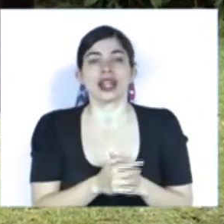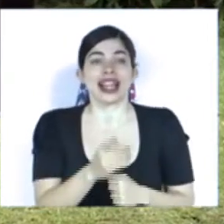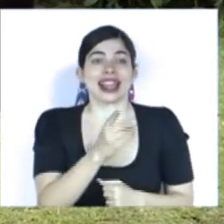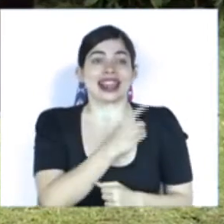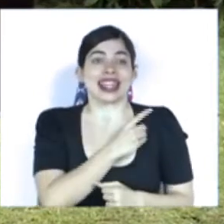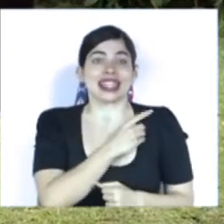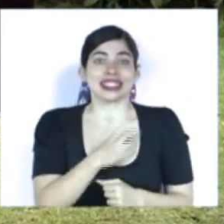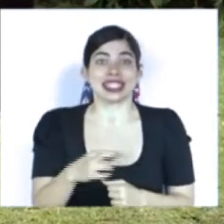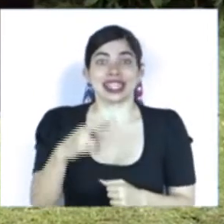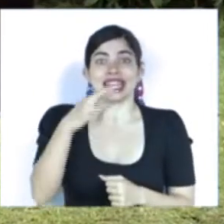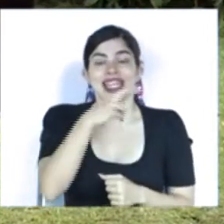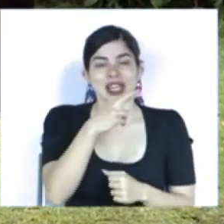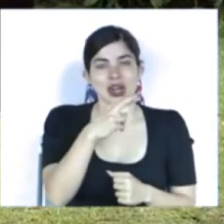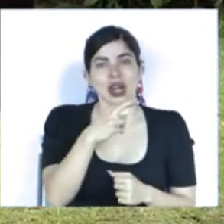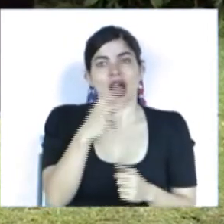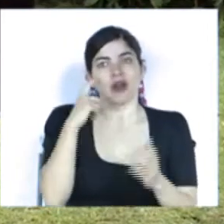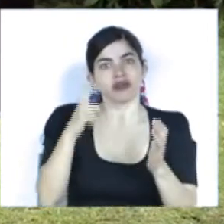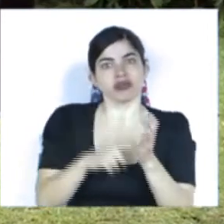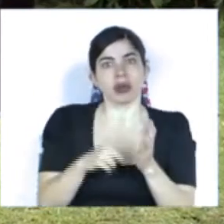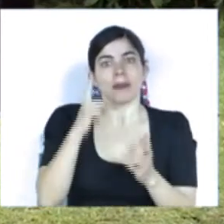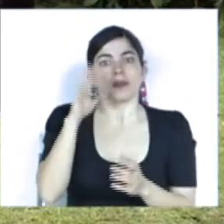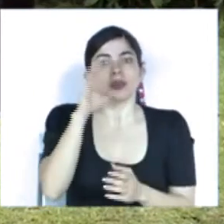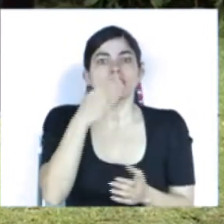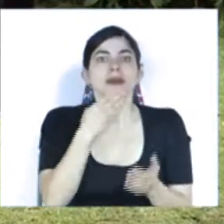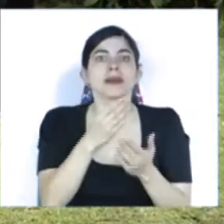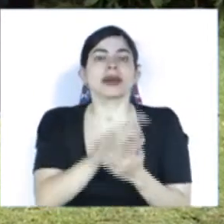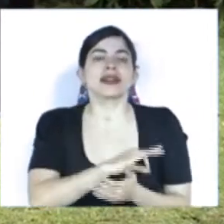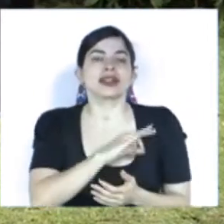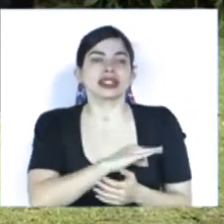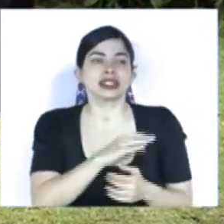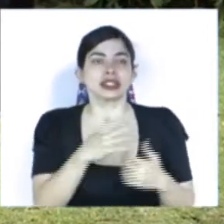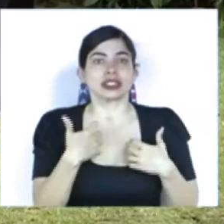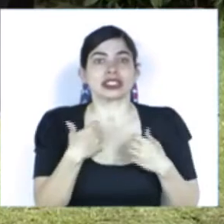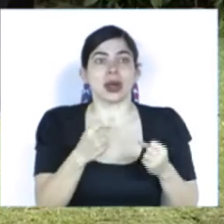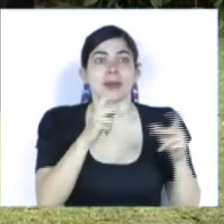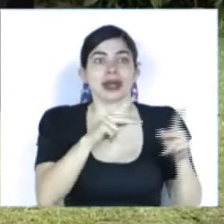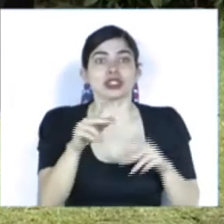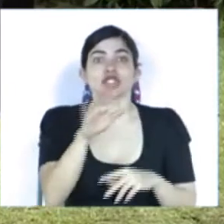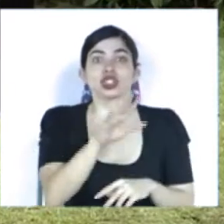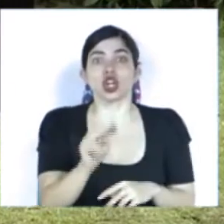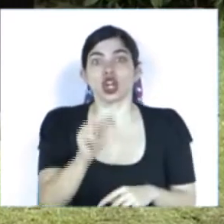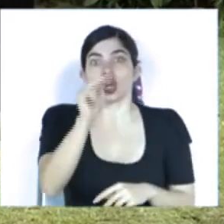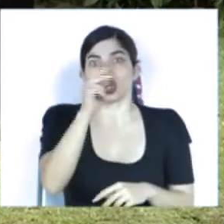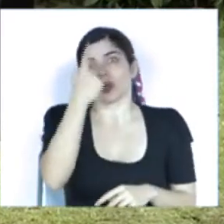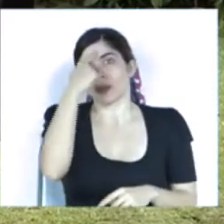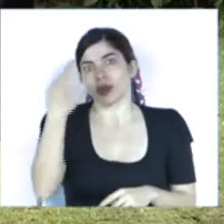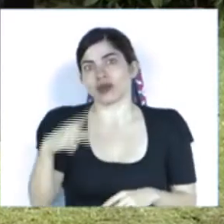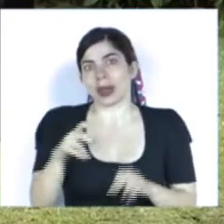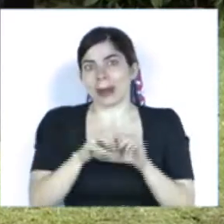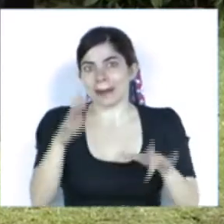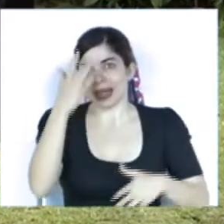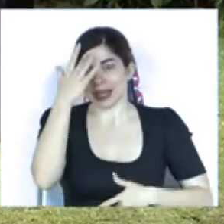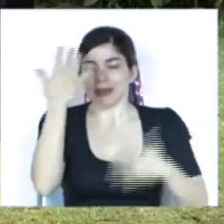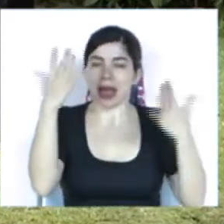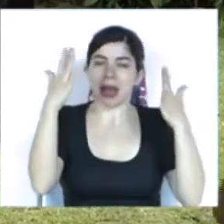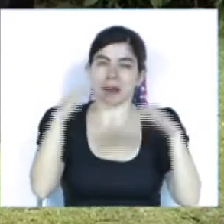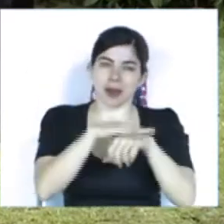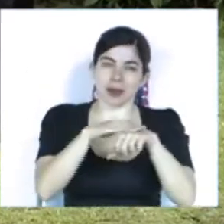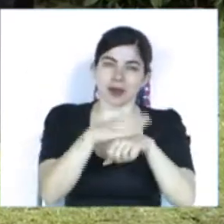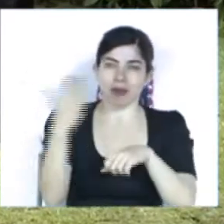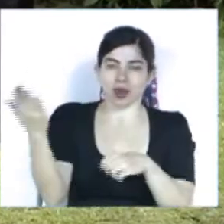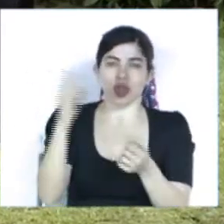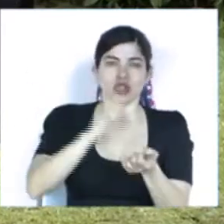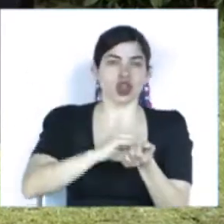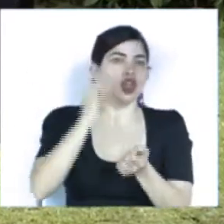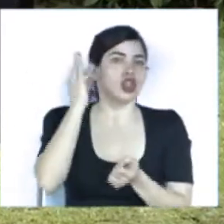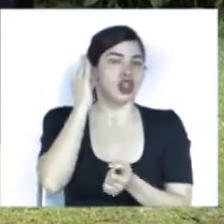para el trabajo en beneficio de la salud de las personas en toda la zona norte ante la amenaza de la pandemia. Un fuerte aplauso por favor para la